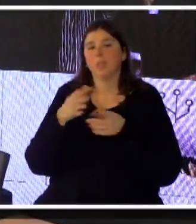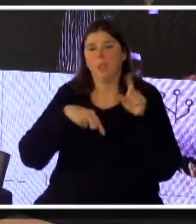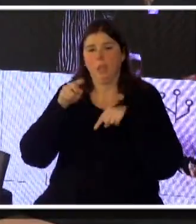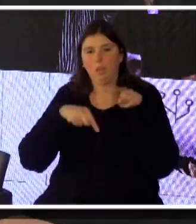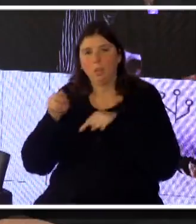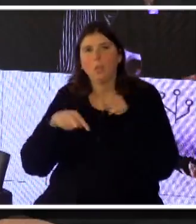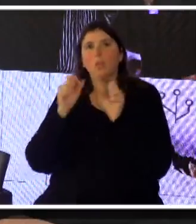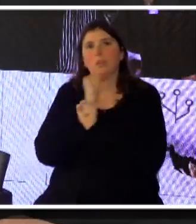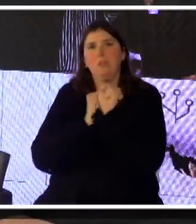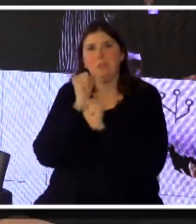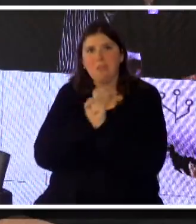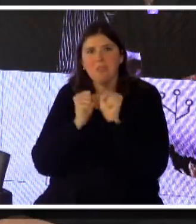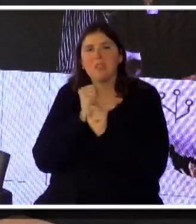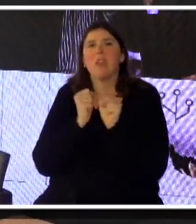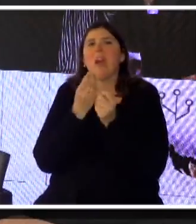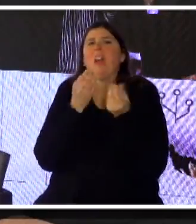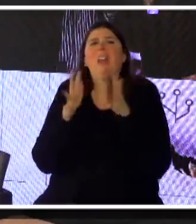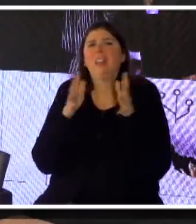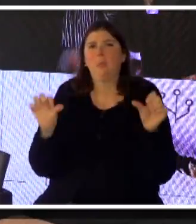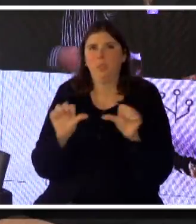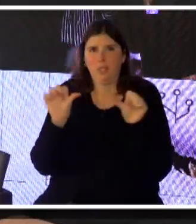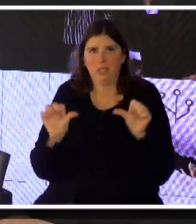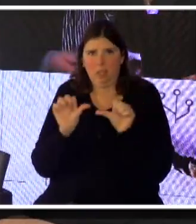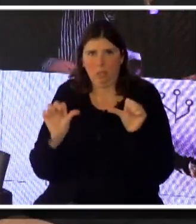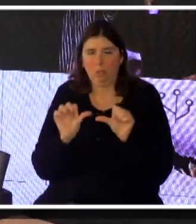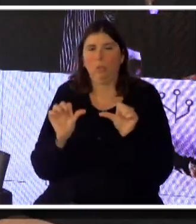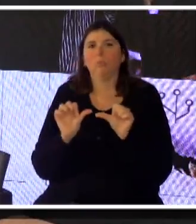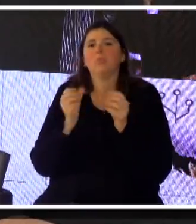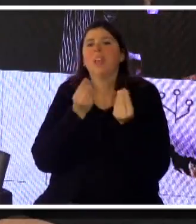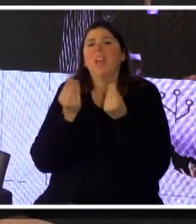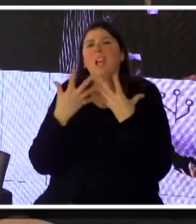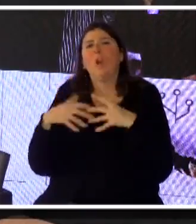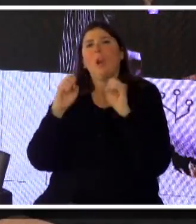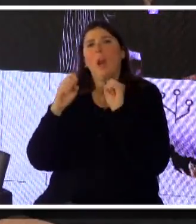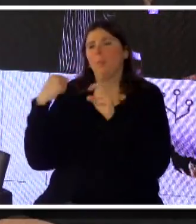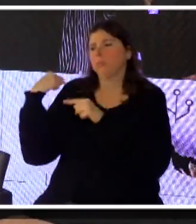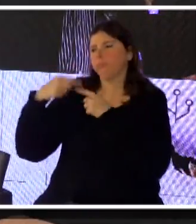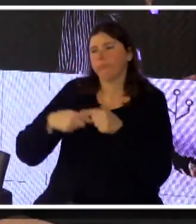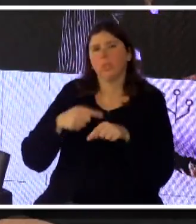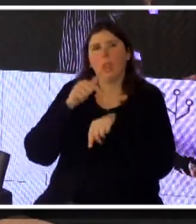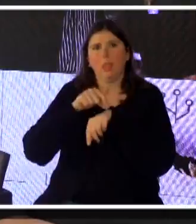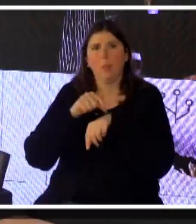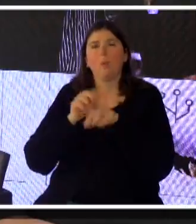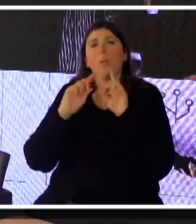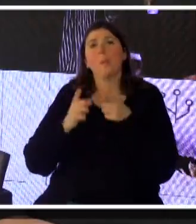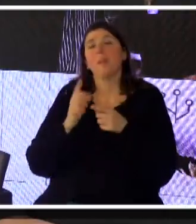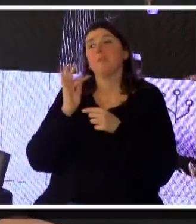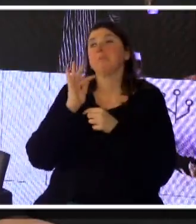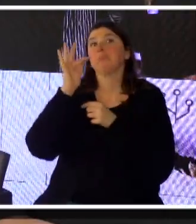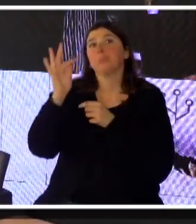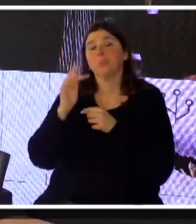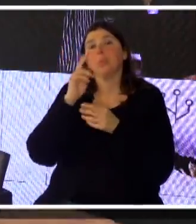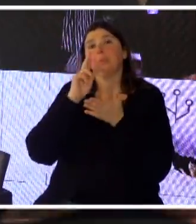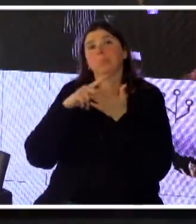de la tecnología, qué es lo que estamos haciendo, qué es lo que hemos logrado en este tiempo y qué es que estamos proyectando en relación a la